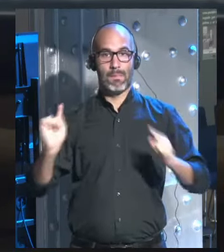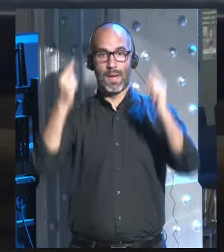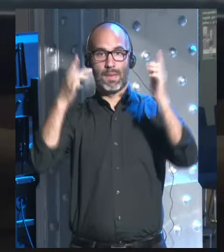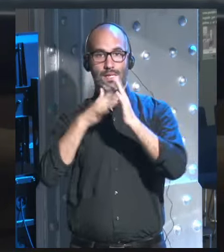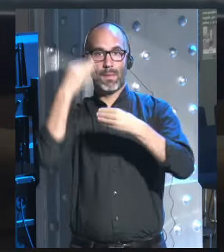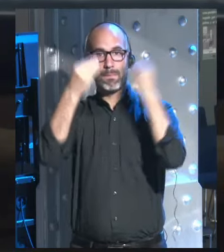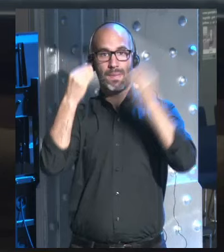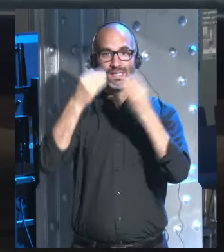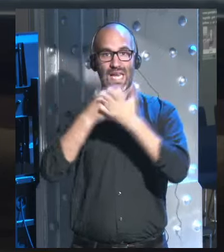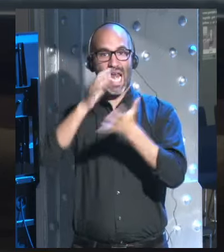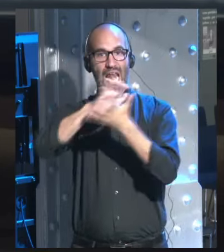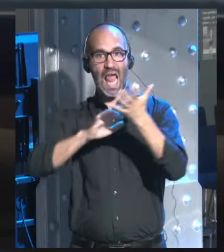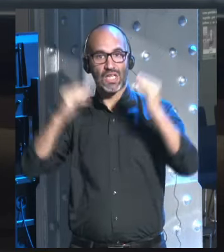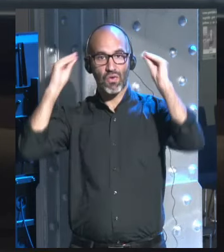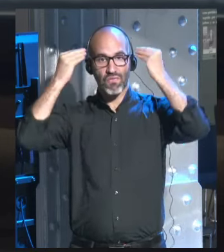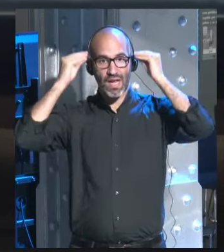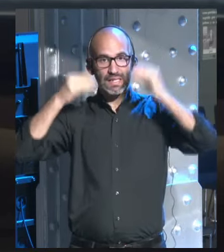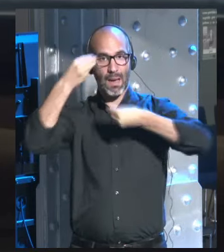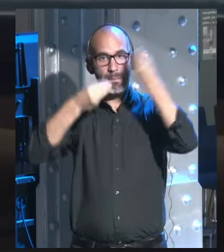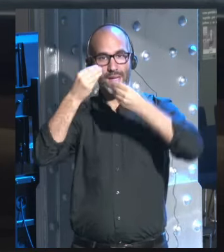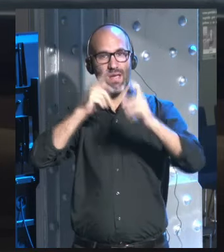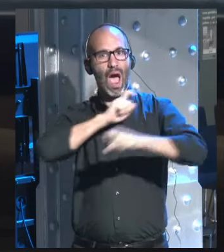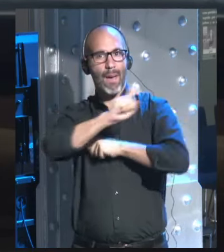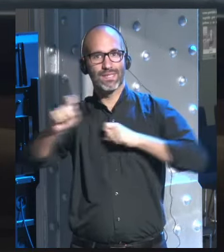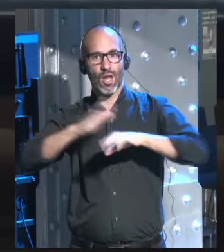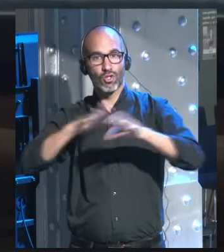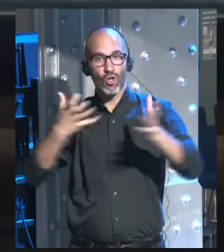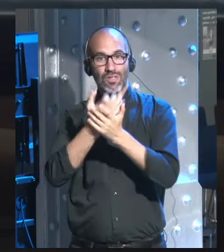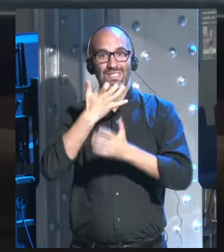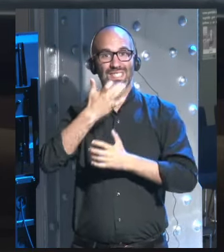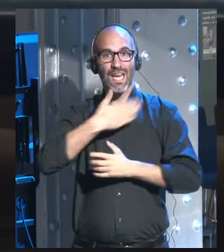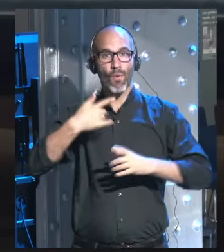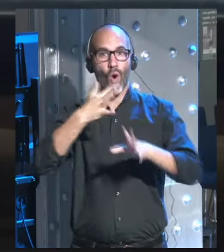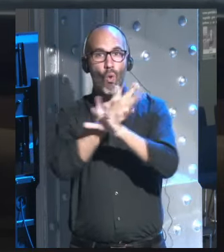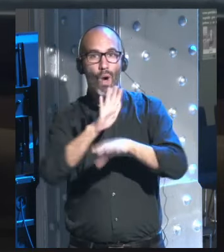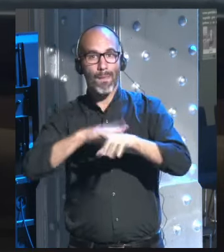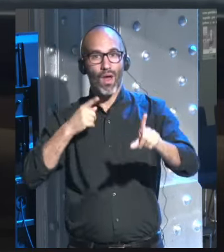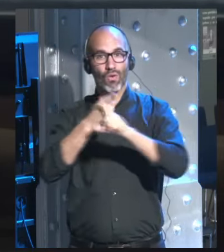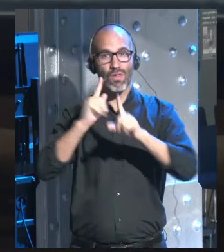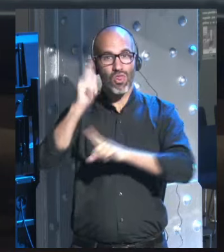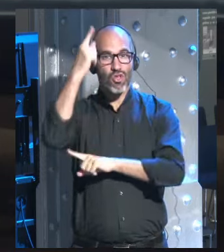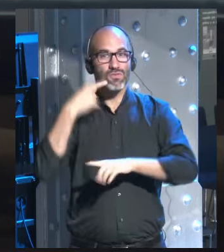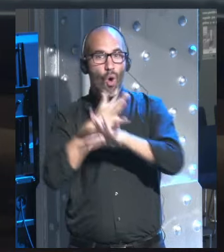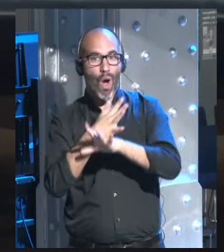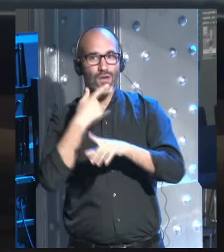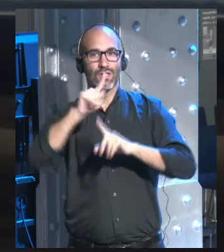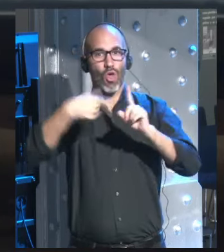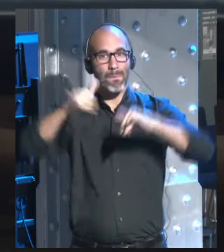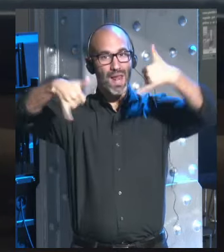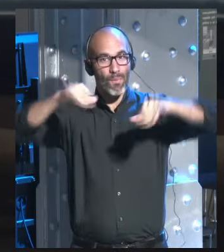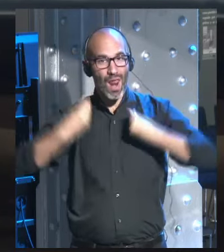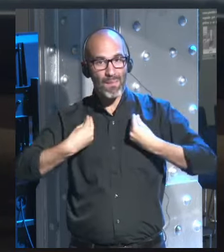ese relato de Frankenstein parecía advertirnos de que si intentamos jugar a ser dioses y manipular la vida, seremos